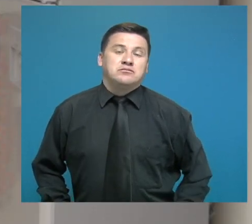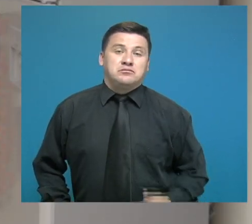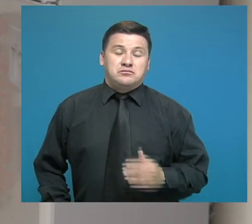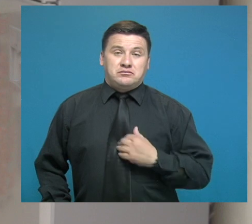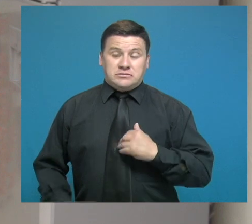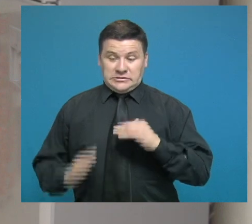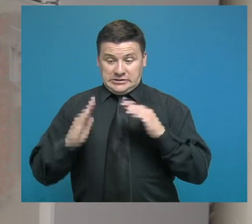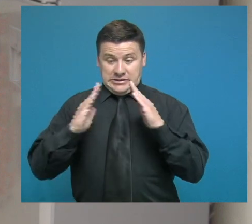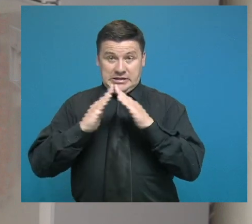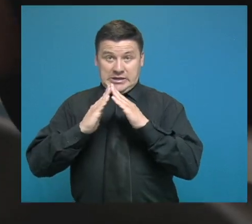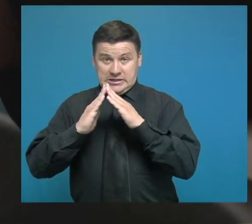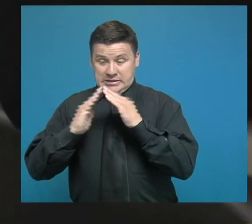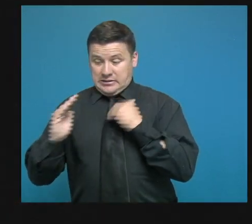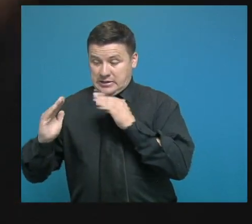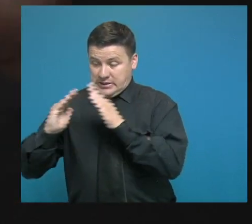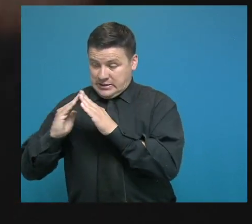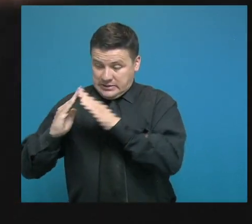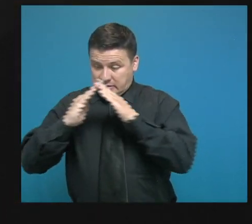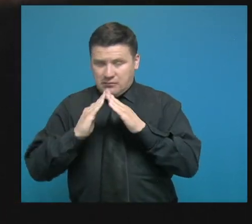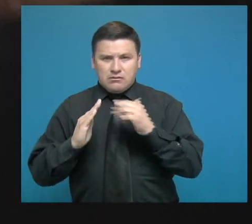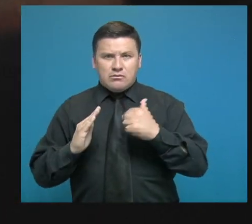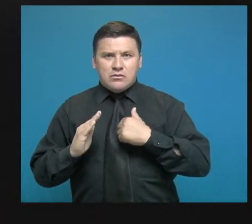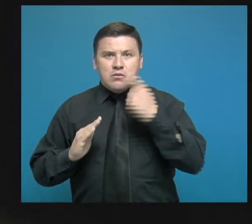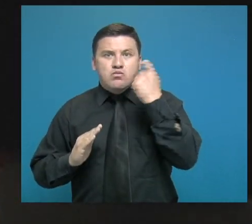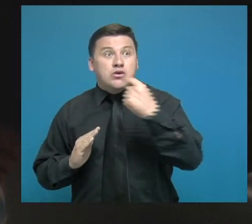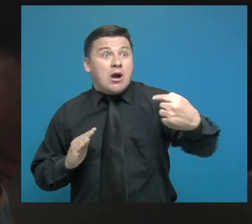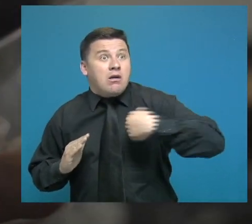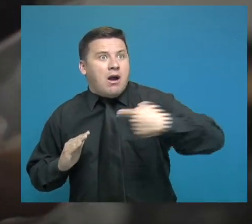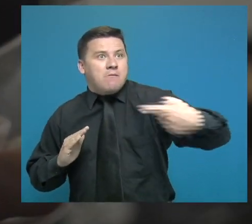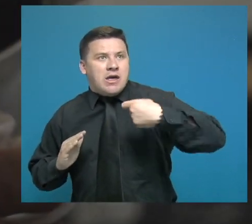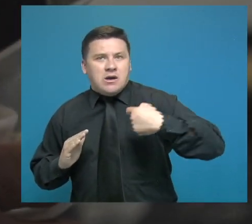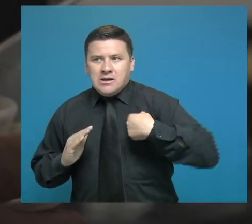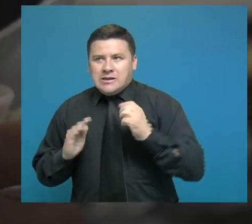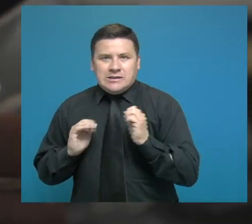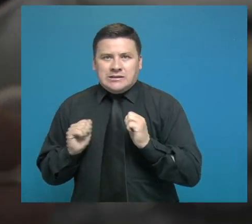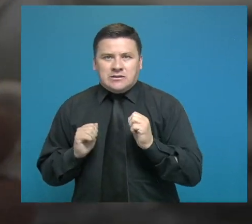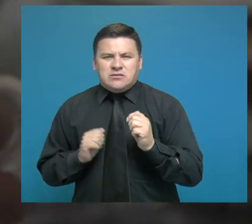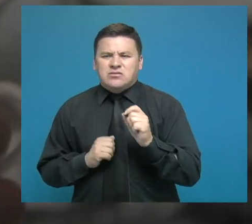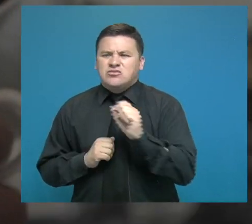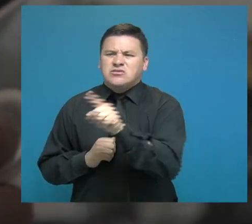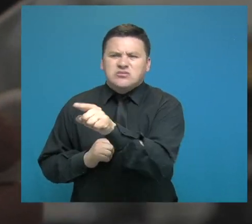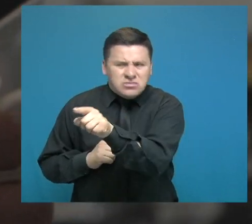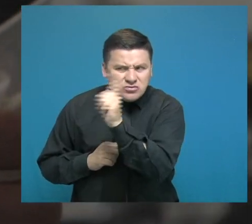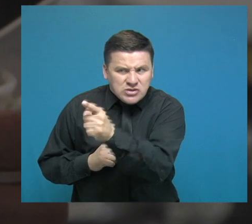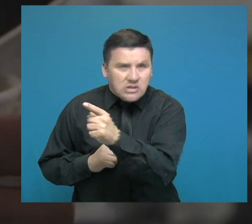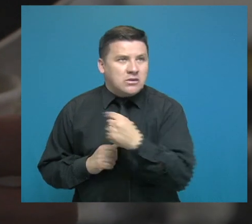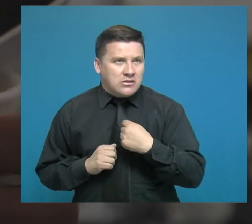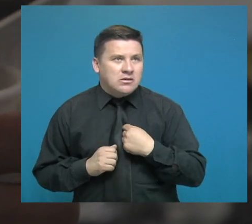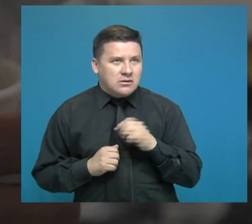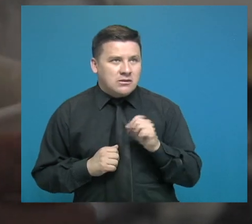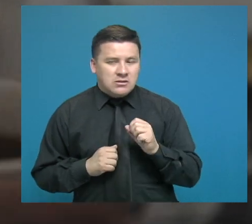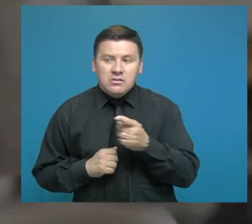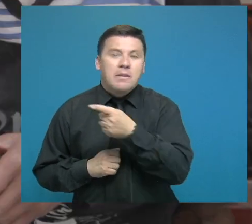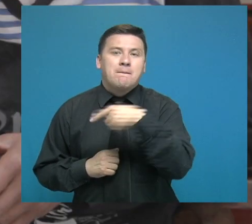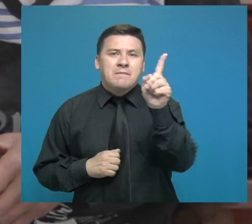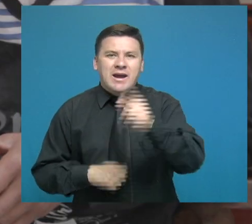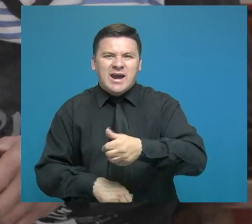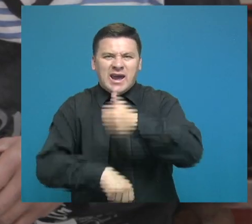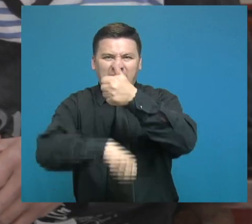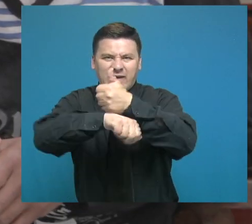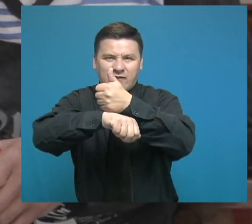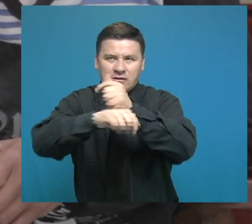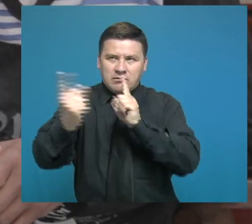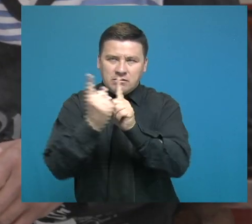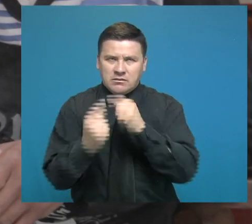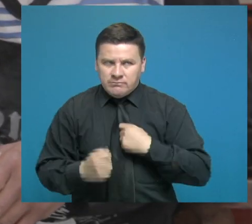Bueno, yo salgo de la casa donde la vecina y venían buscándome. Y me preguntaron, ¿usted es gulano? Sí, entonces me